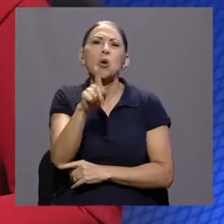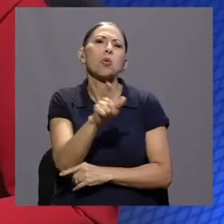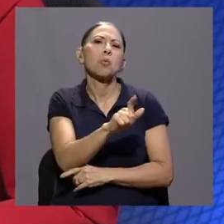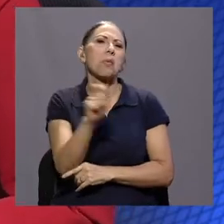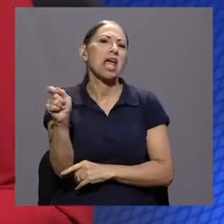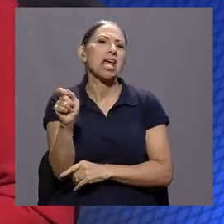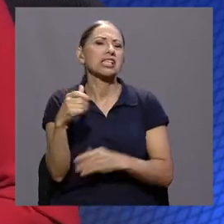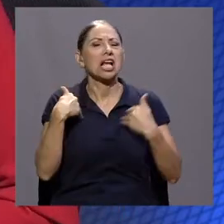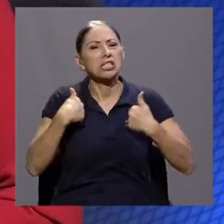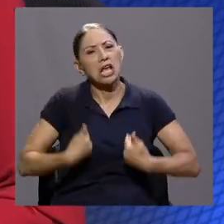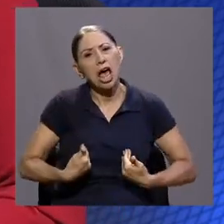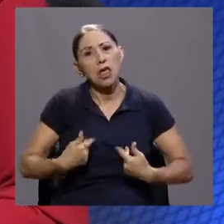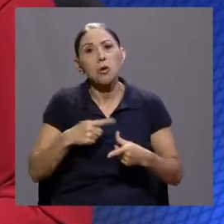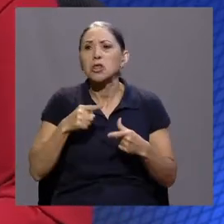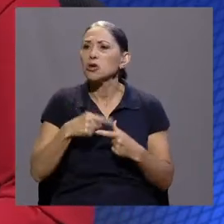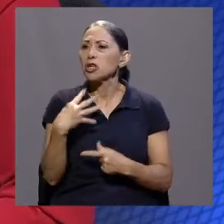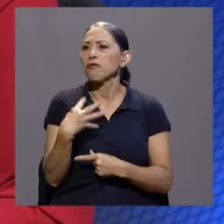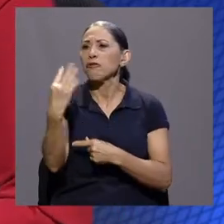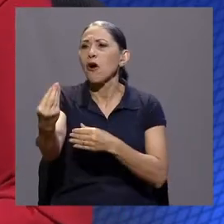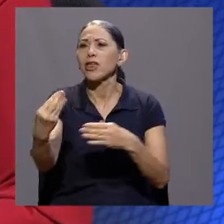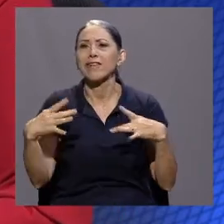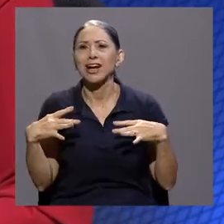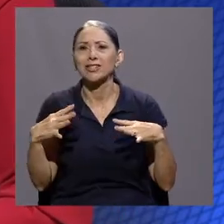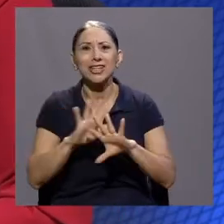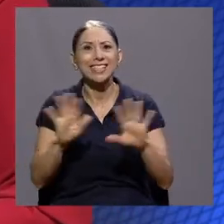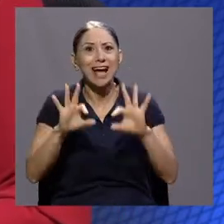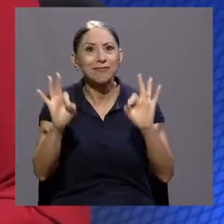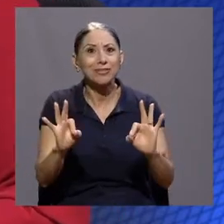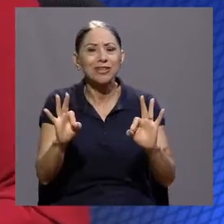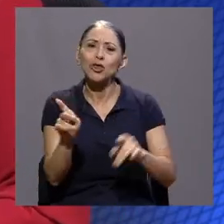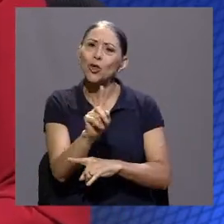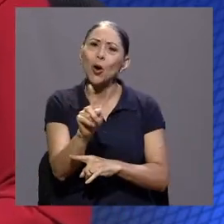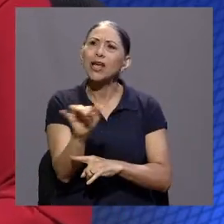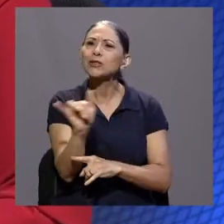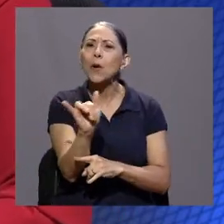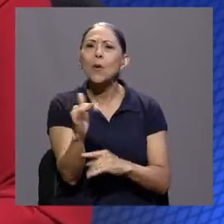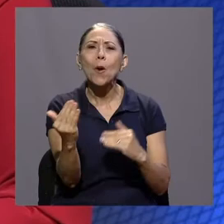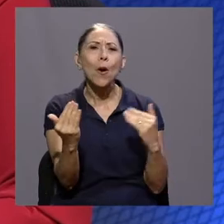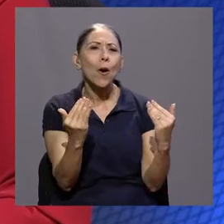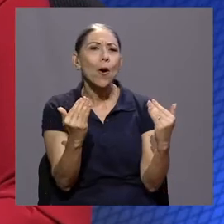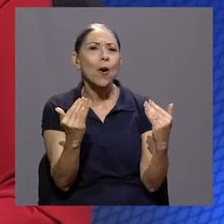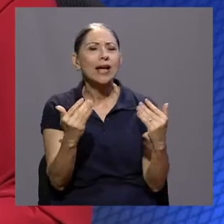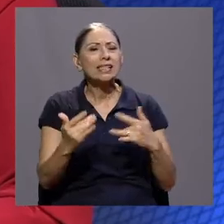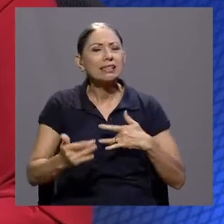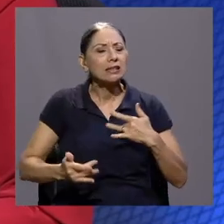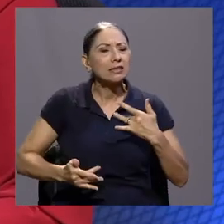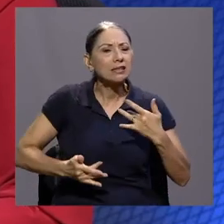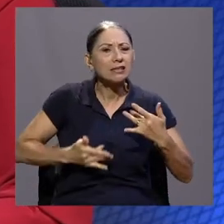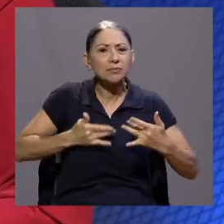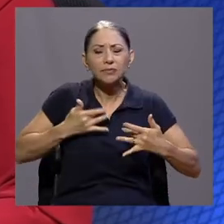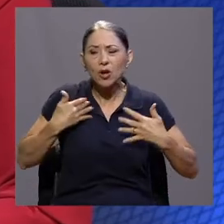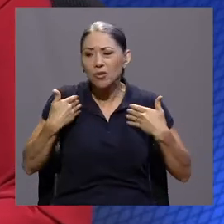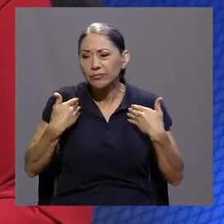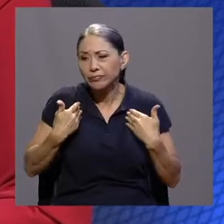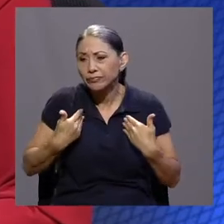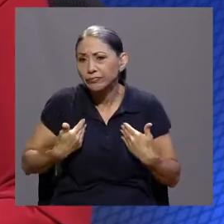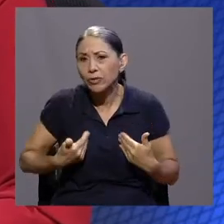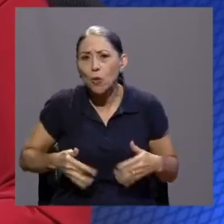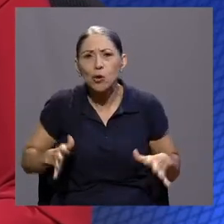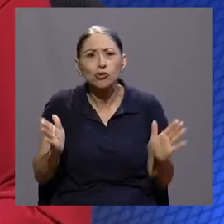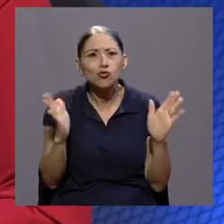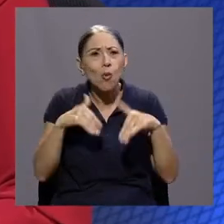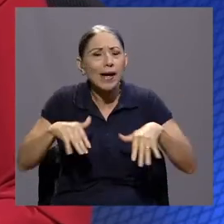una semana y ya estoy bien. Es un desgaste, es una desmotivación, son diferentes síntomas que se pueden ver a nivel